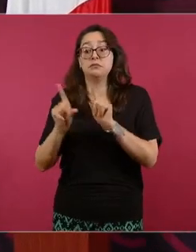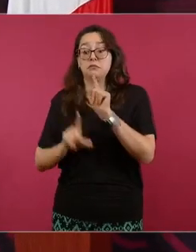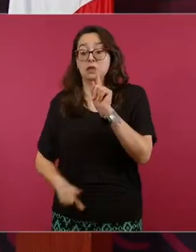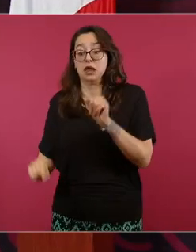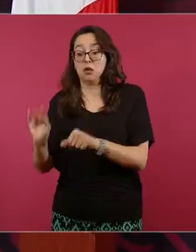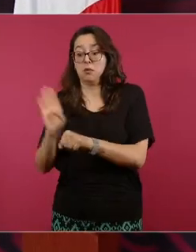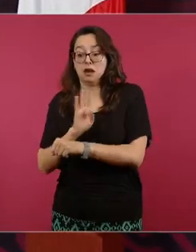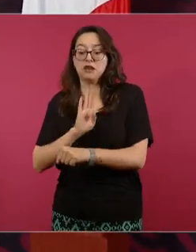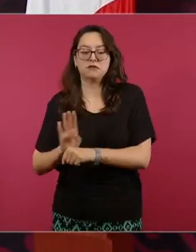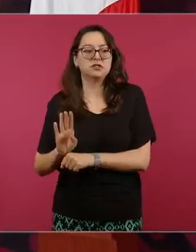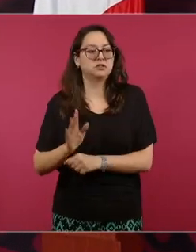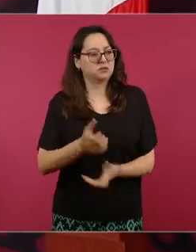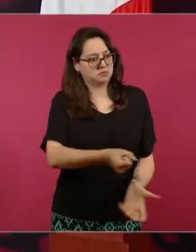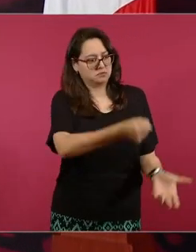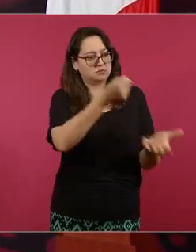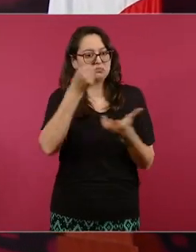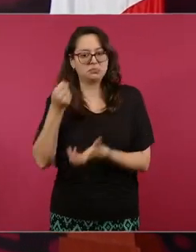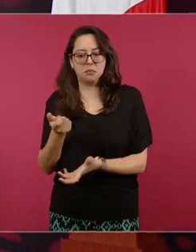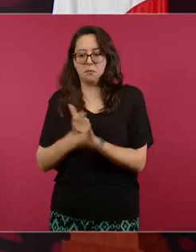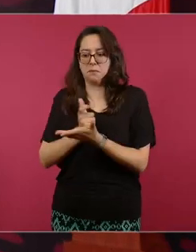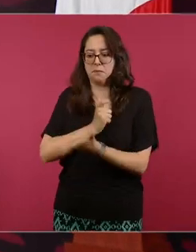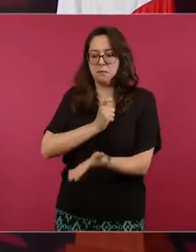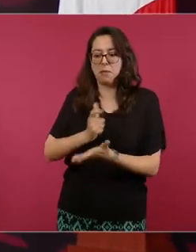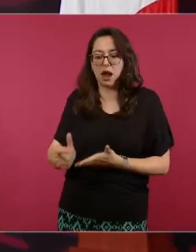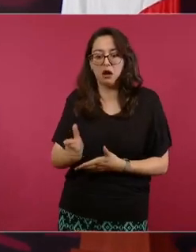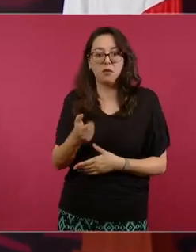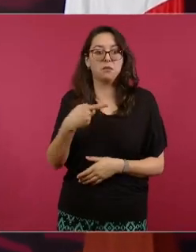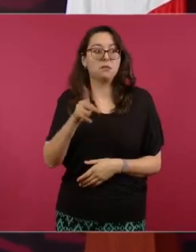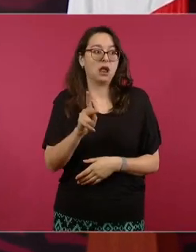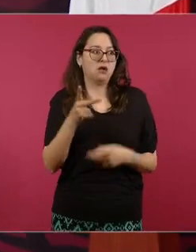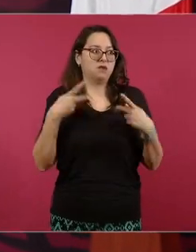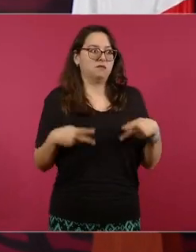iba a quedar bajo sospecha